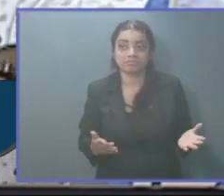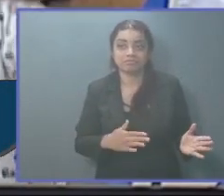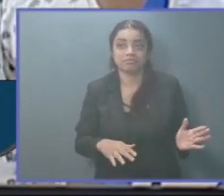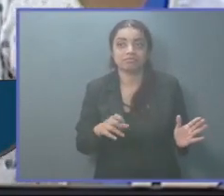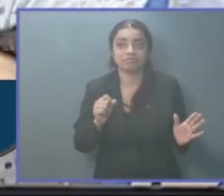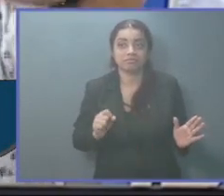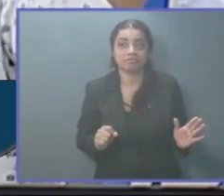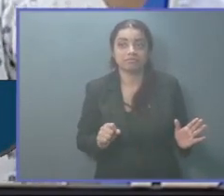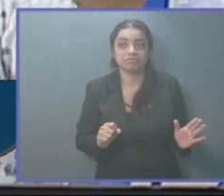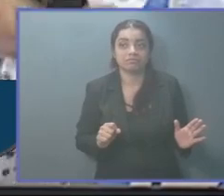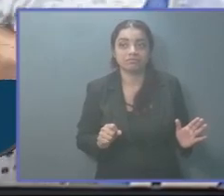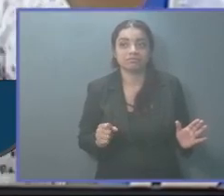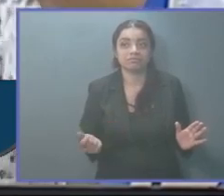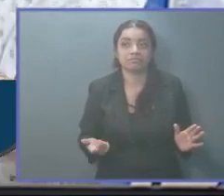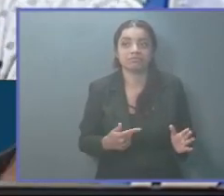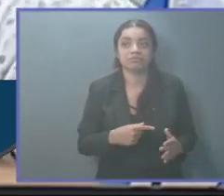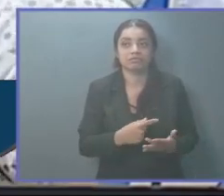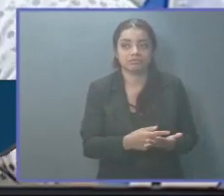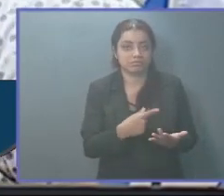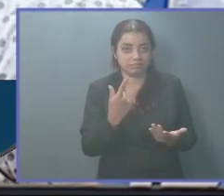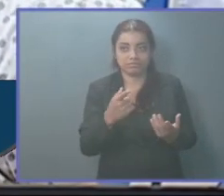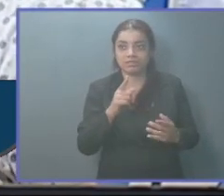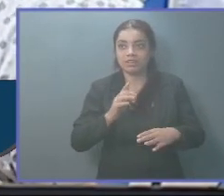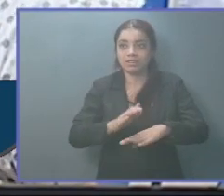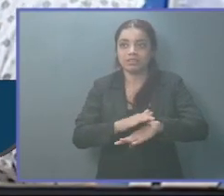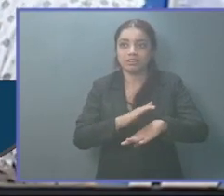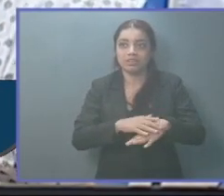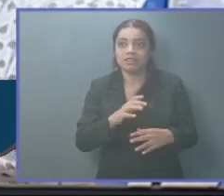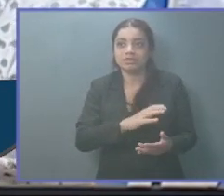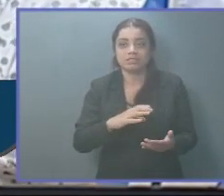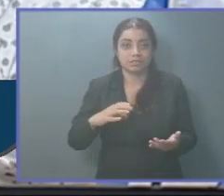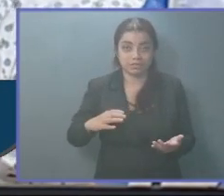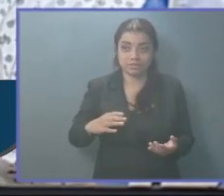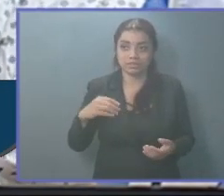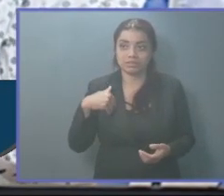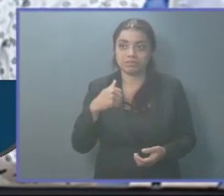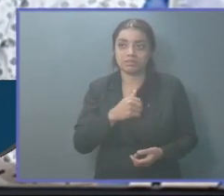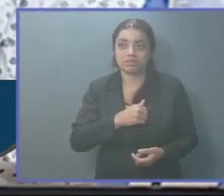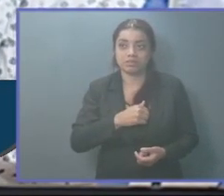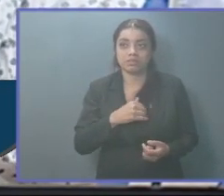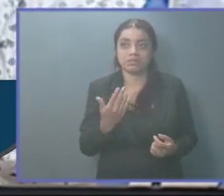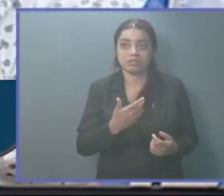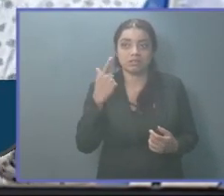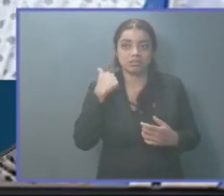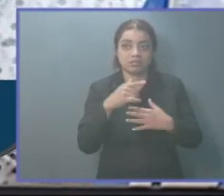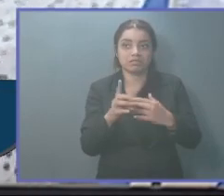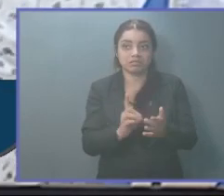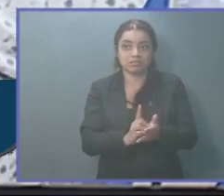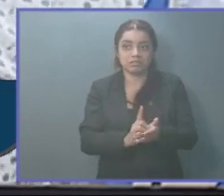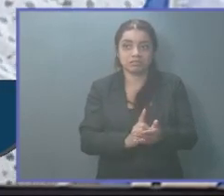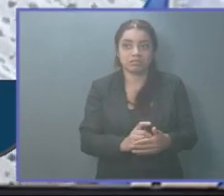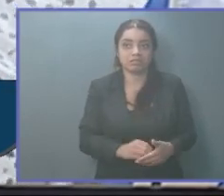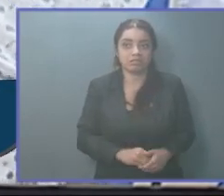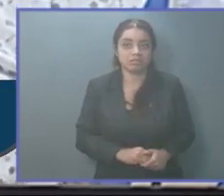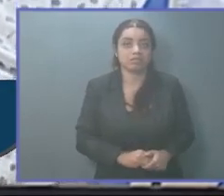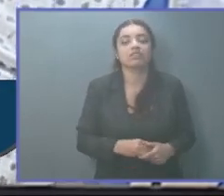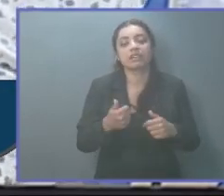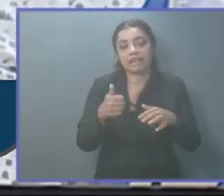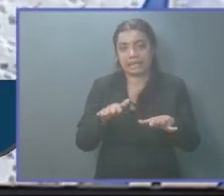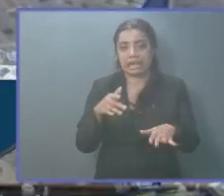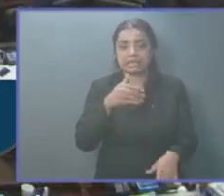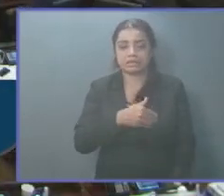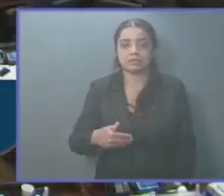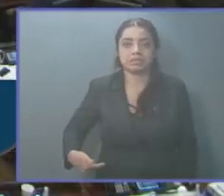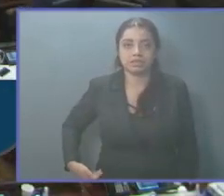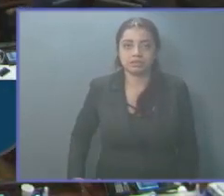sucedió fue una convocatoria del Consejo de Ministros, la cual atendimos algunos diputados. Gracias, Presidente.